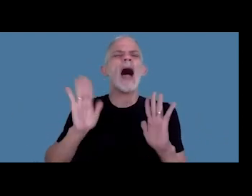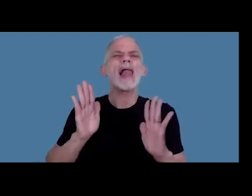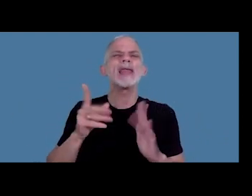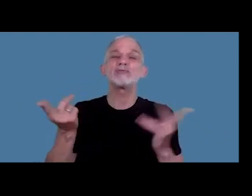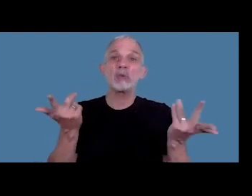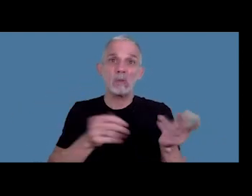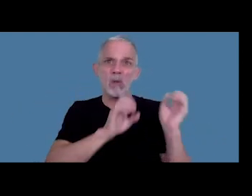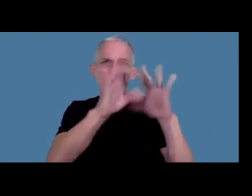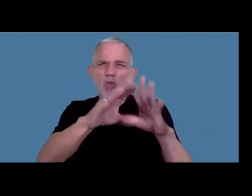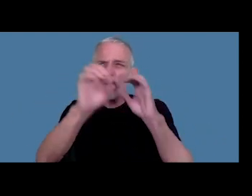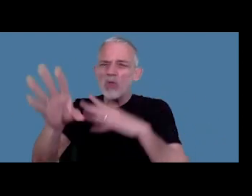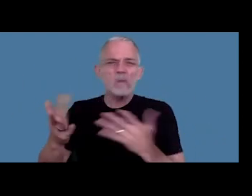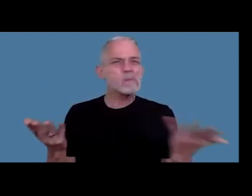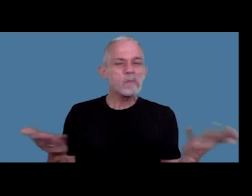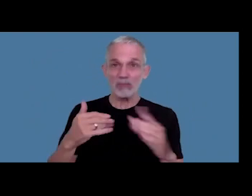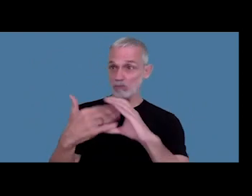sin efecto